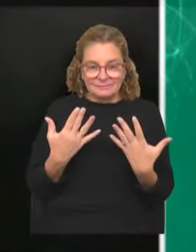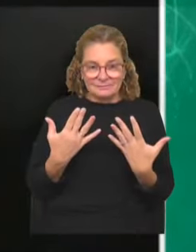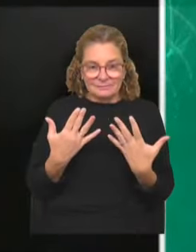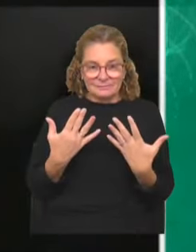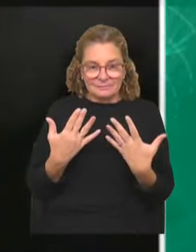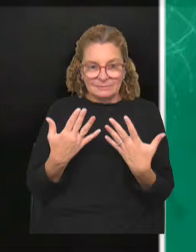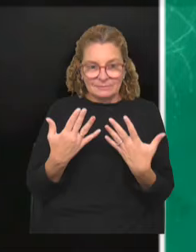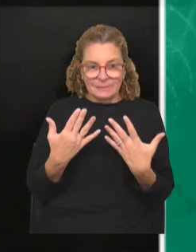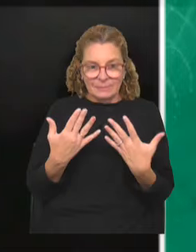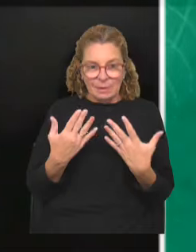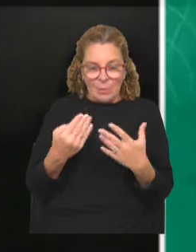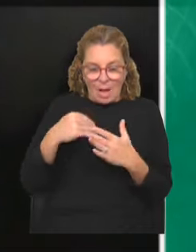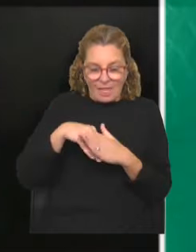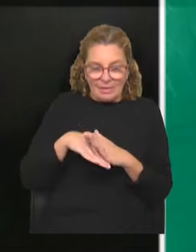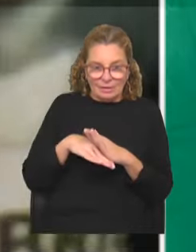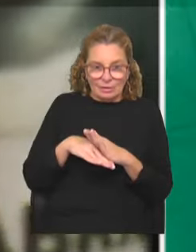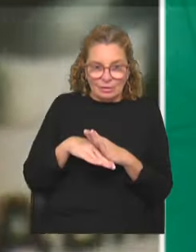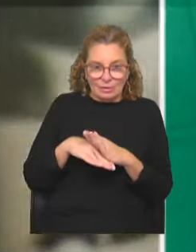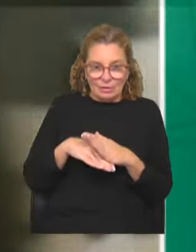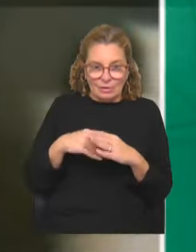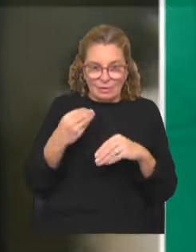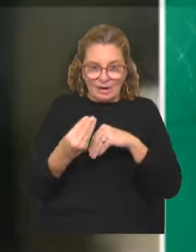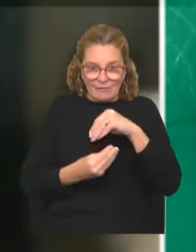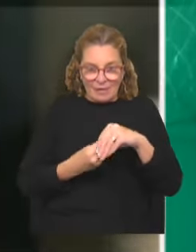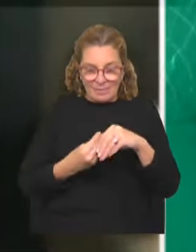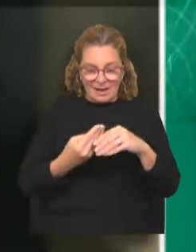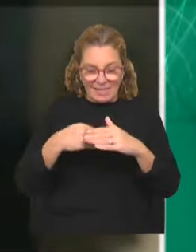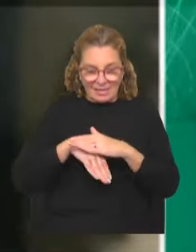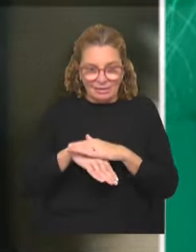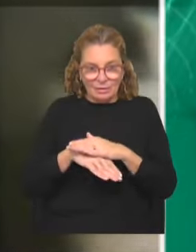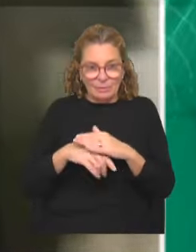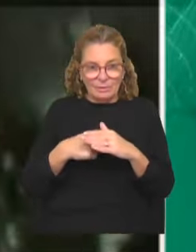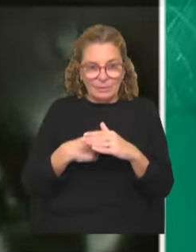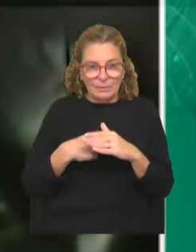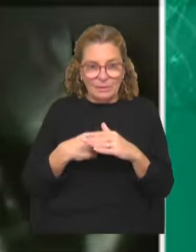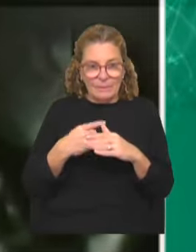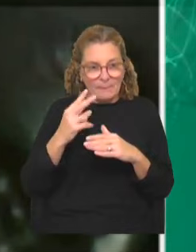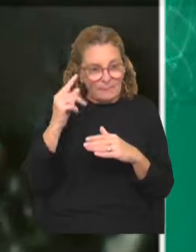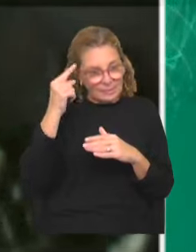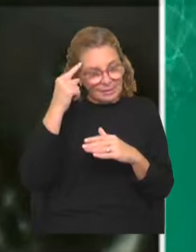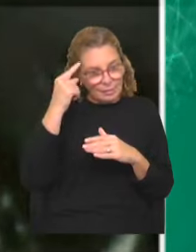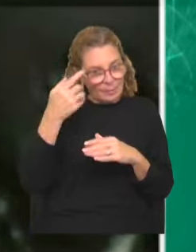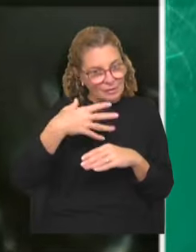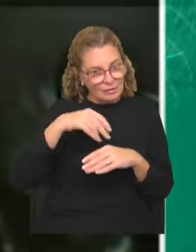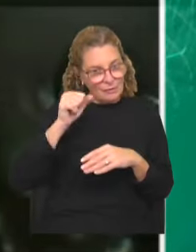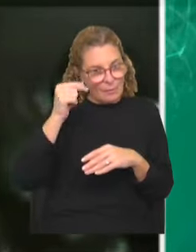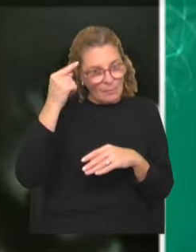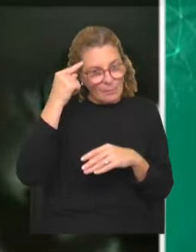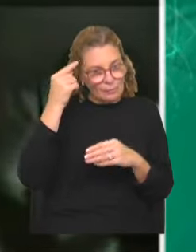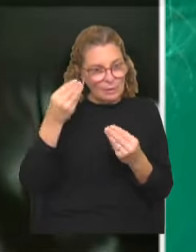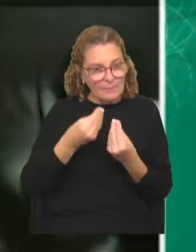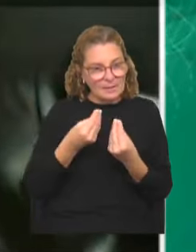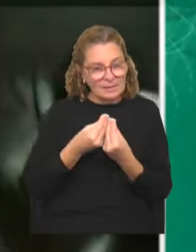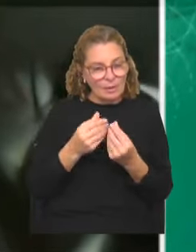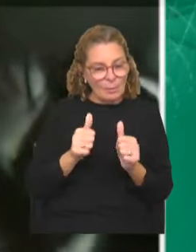más como en el ámbito privado, ¿viste?, de las familias. O a partir de lo que me pasó a mí, me llevó mucho a tratar de